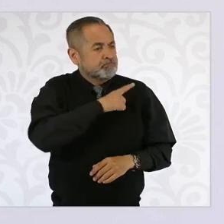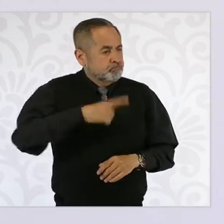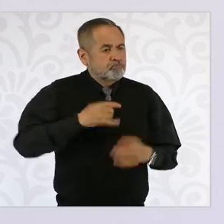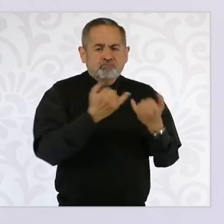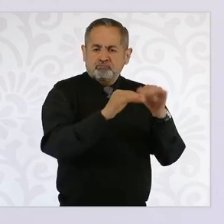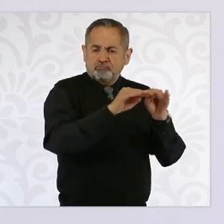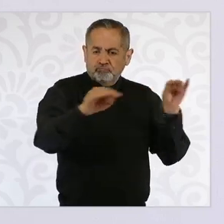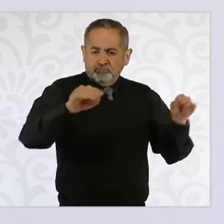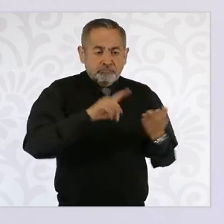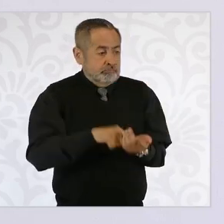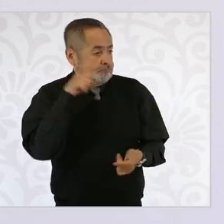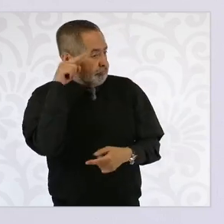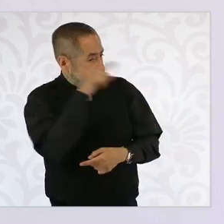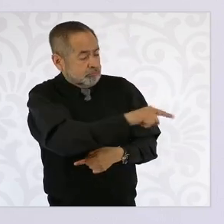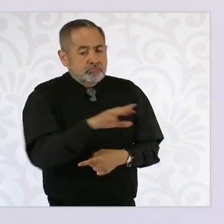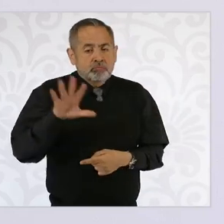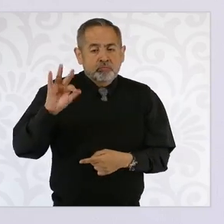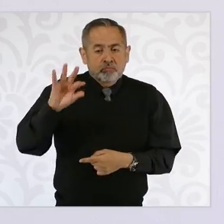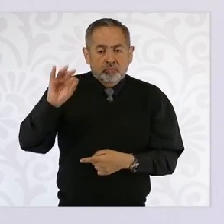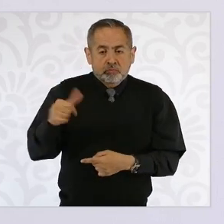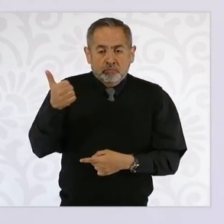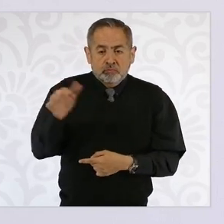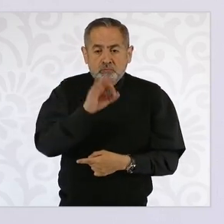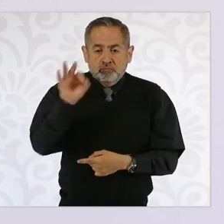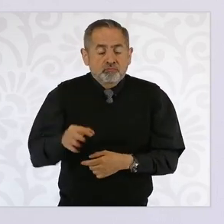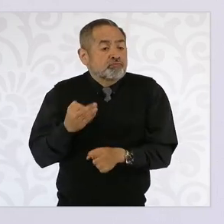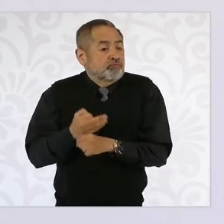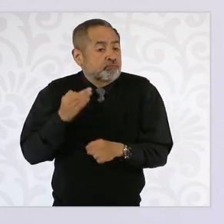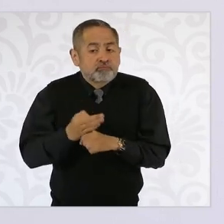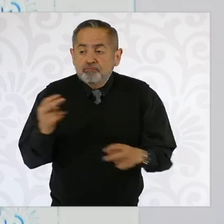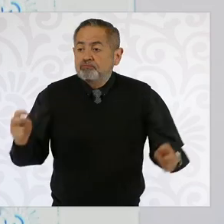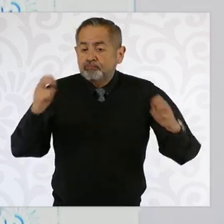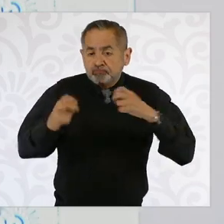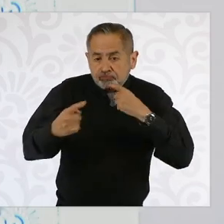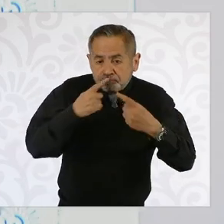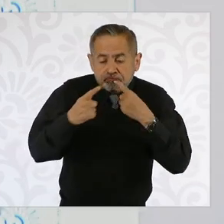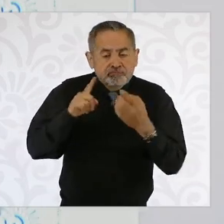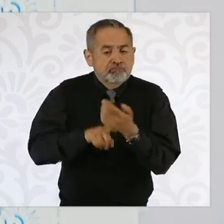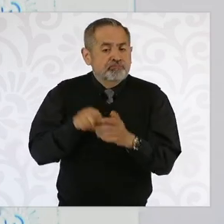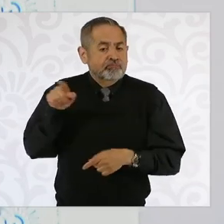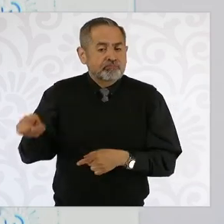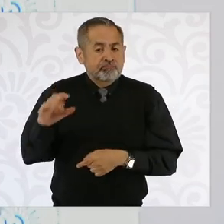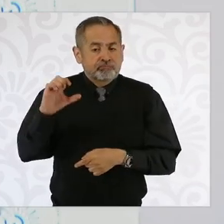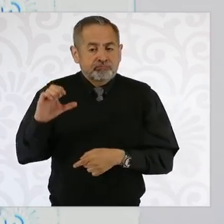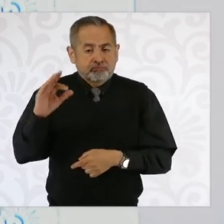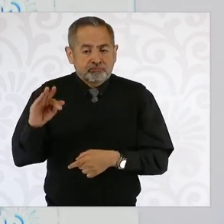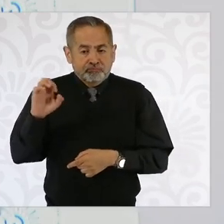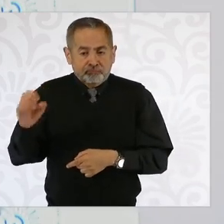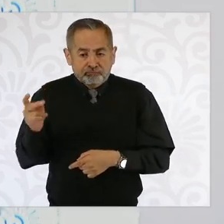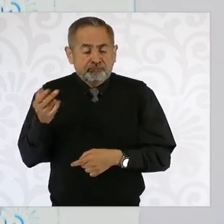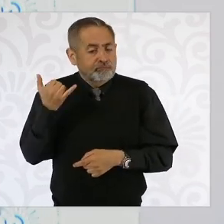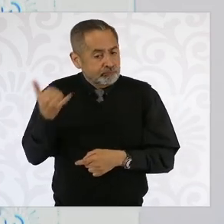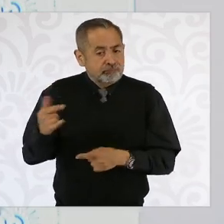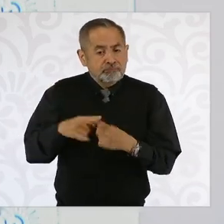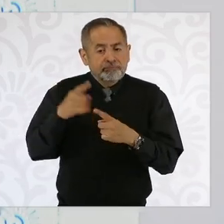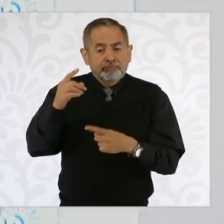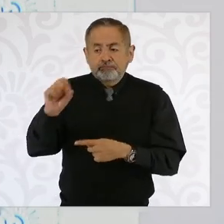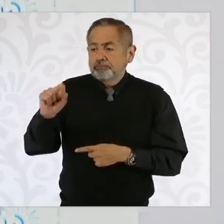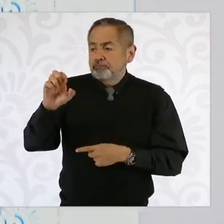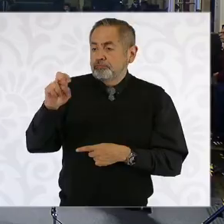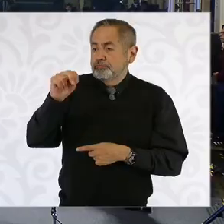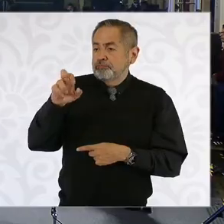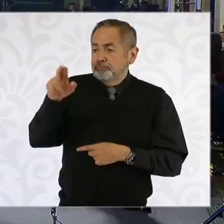reglas para el 46 por ciento lo está trabajando en este momento Comisión Federal de Electricidad y la Secretaria de Energía.